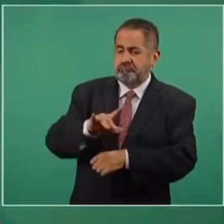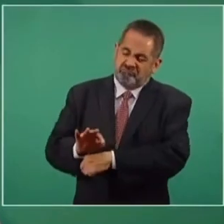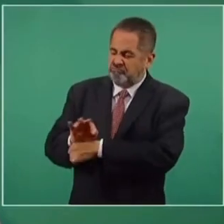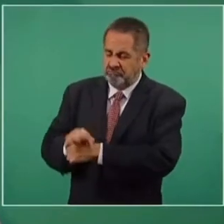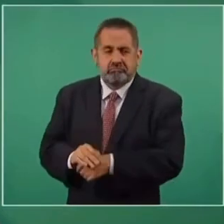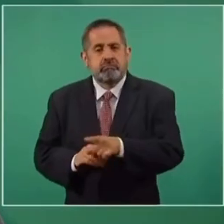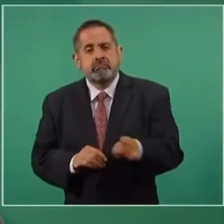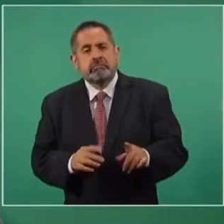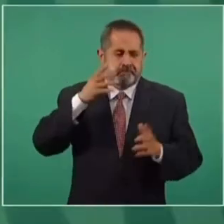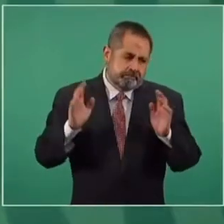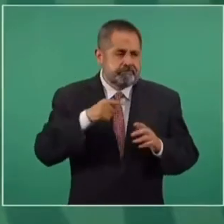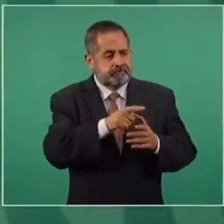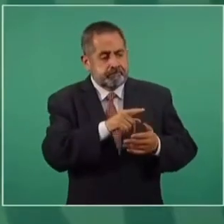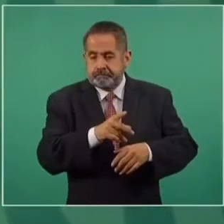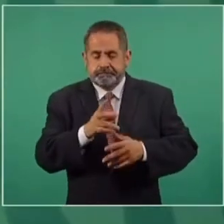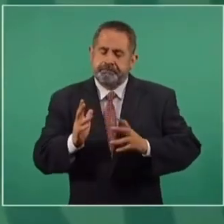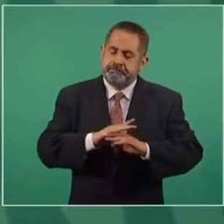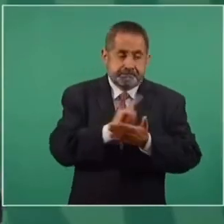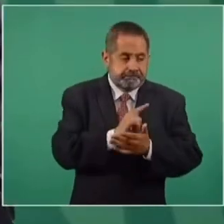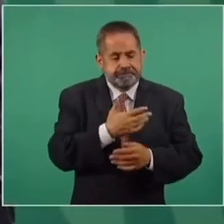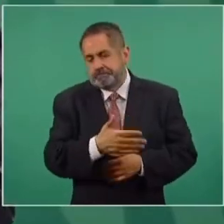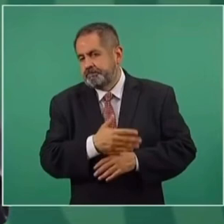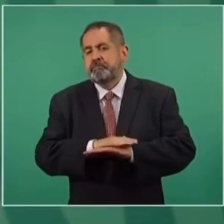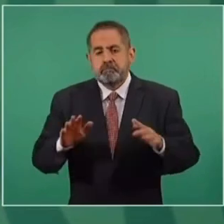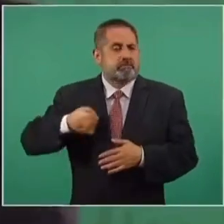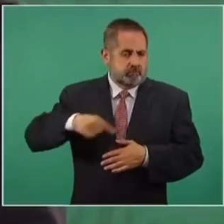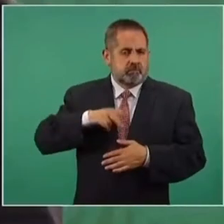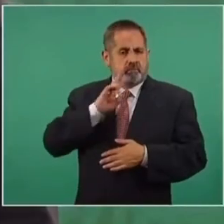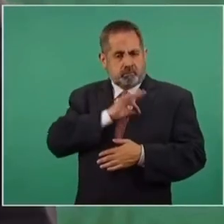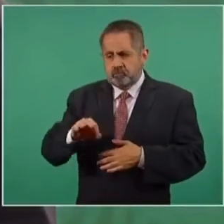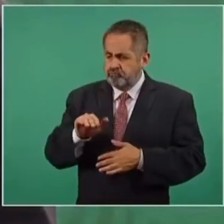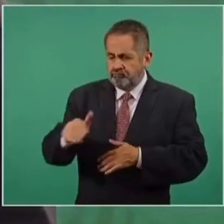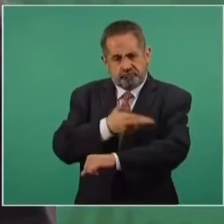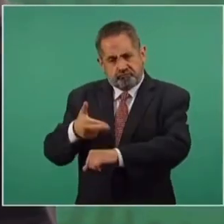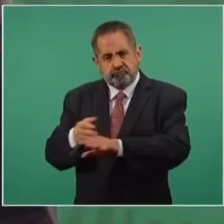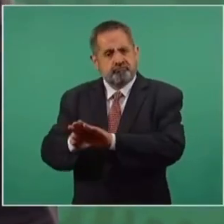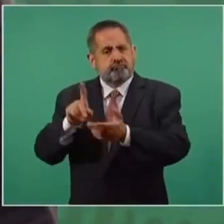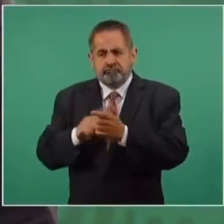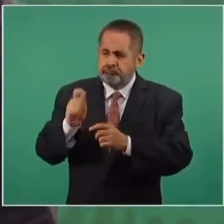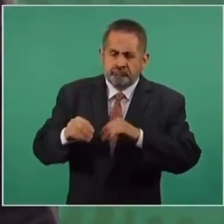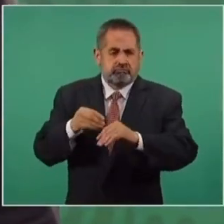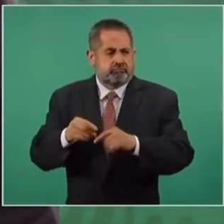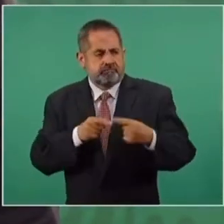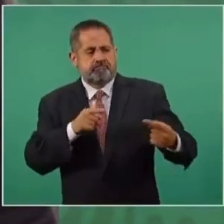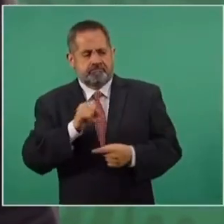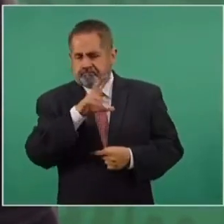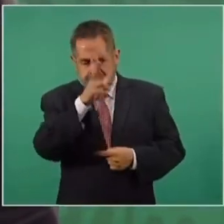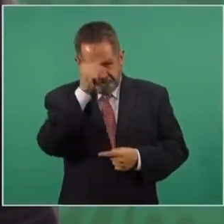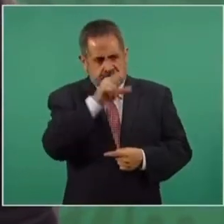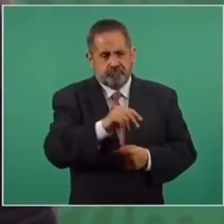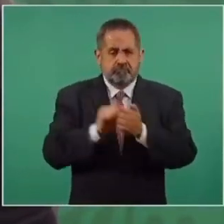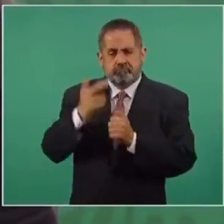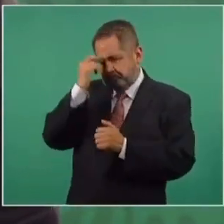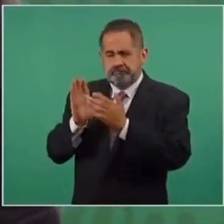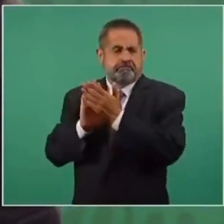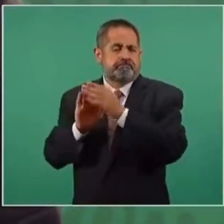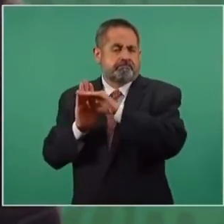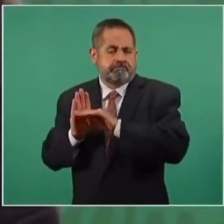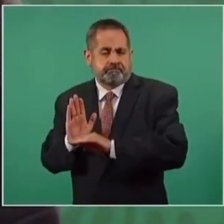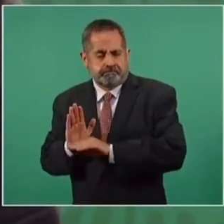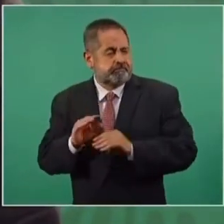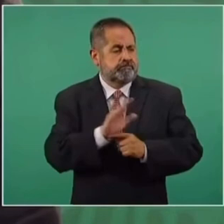al pueblo. Entonces, también nosotros tenemos la posibilidad de oponernos, desde luego con argumentos,